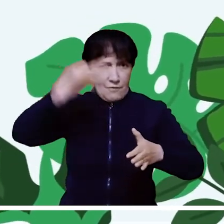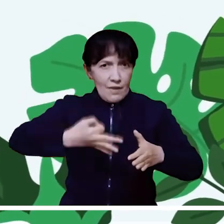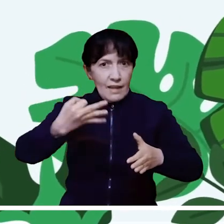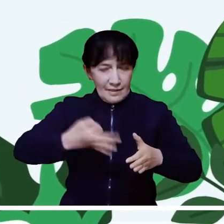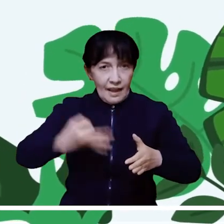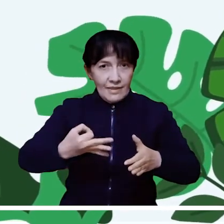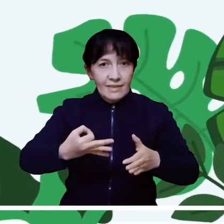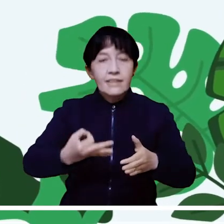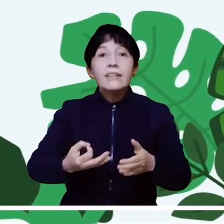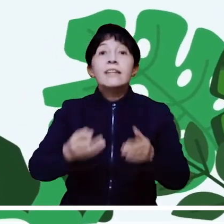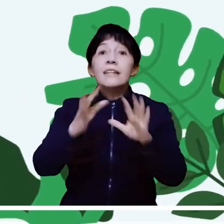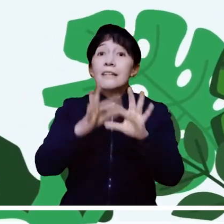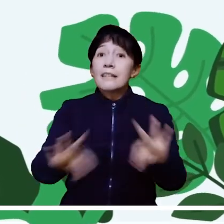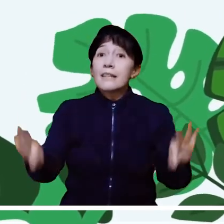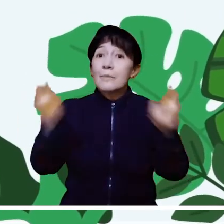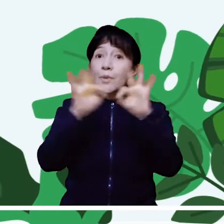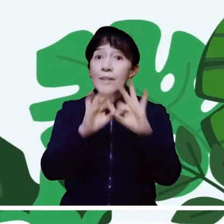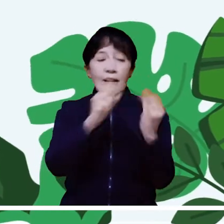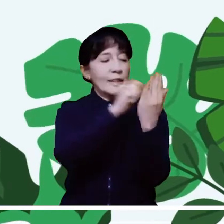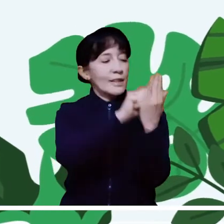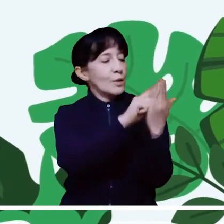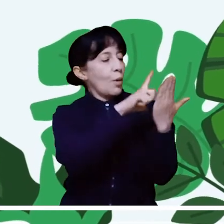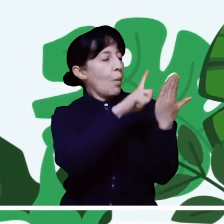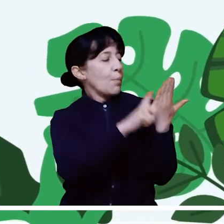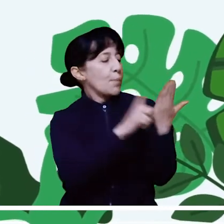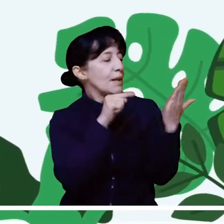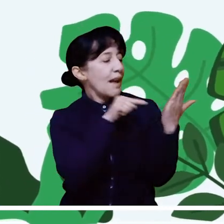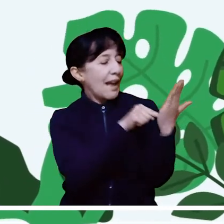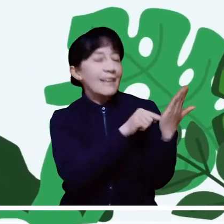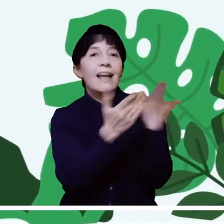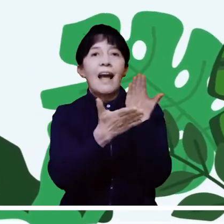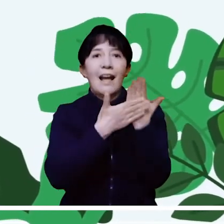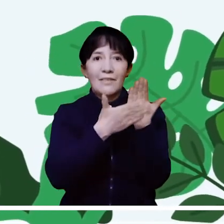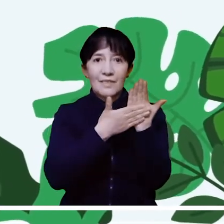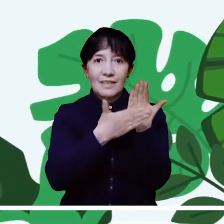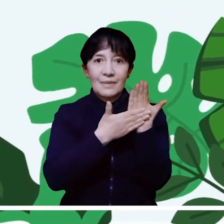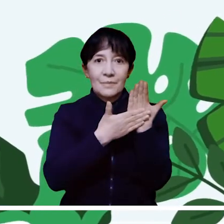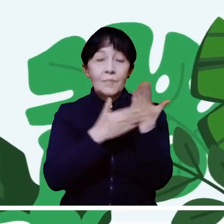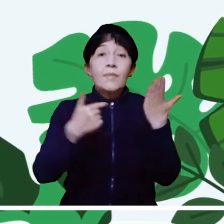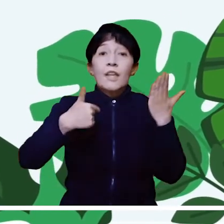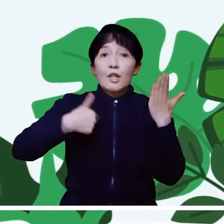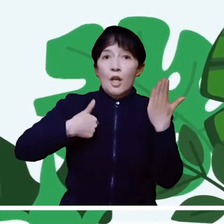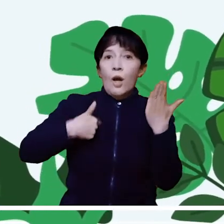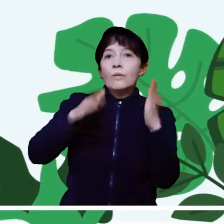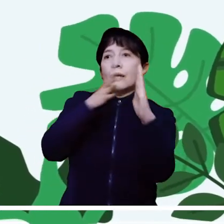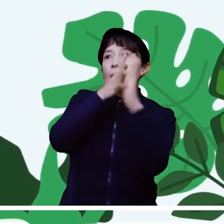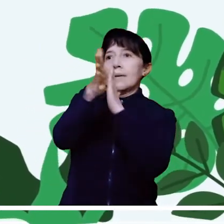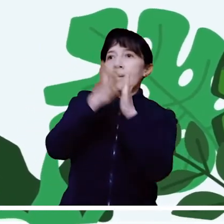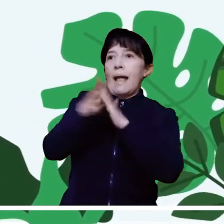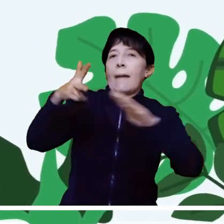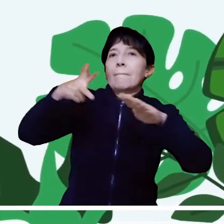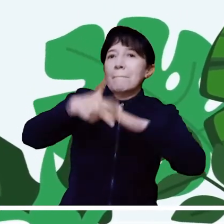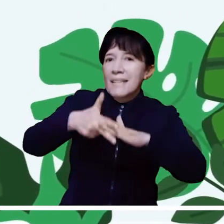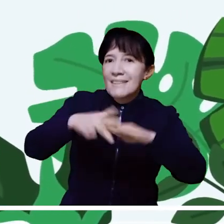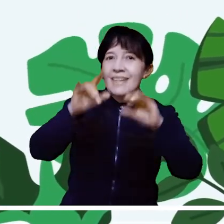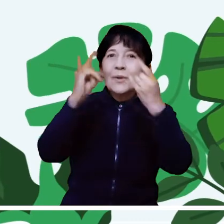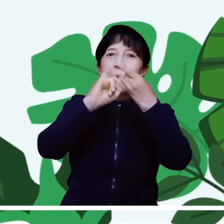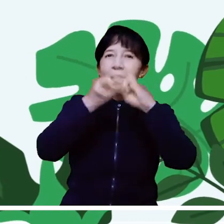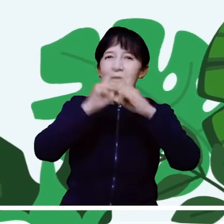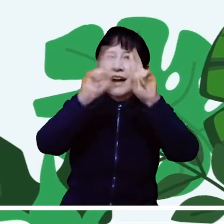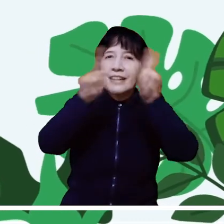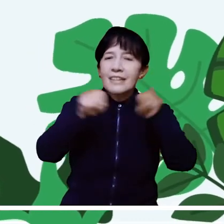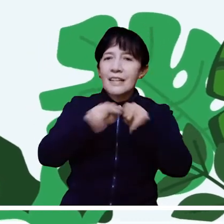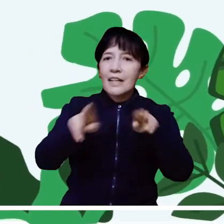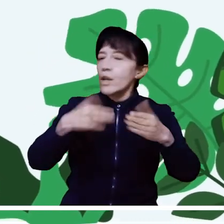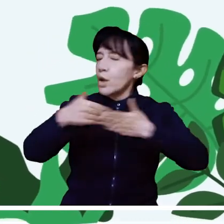verídica. Al ser validada, aparecerá en la sección de reportes. Si en el momento de hacer el informe no tienen conexión a